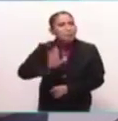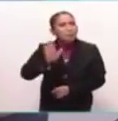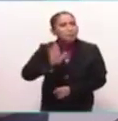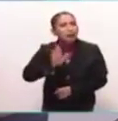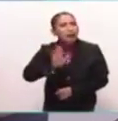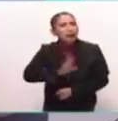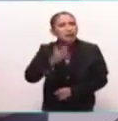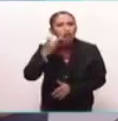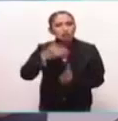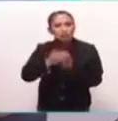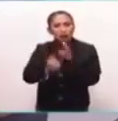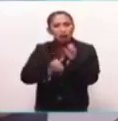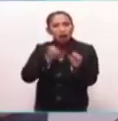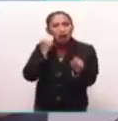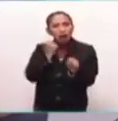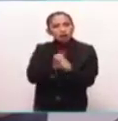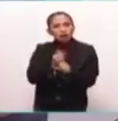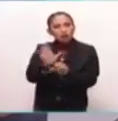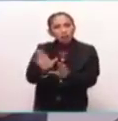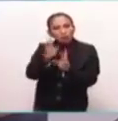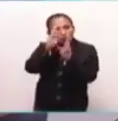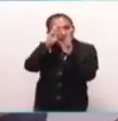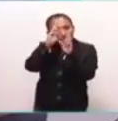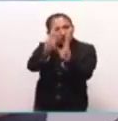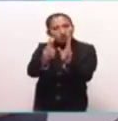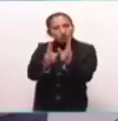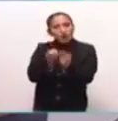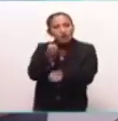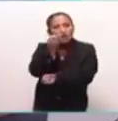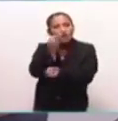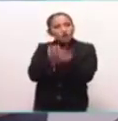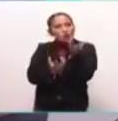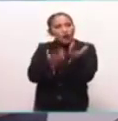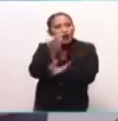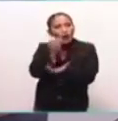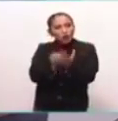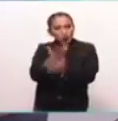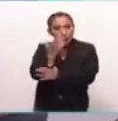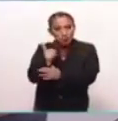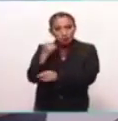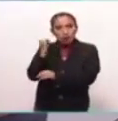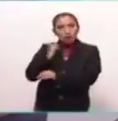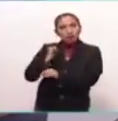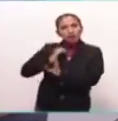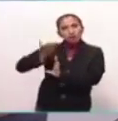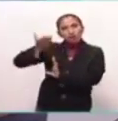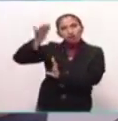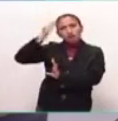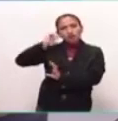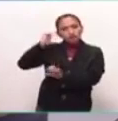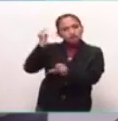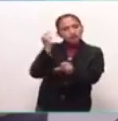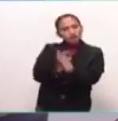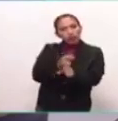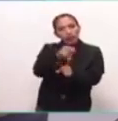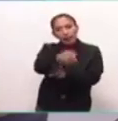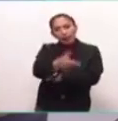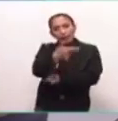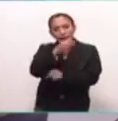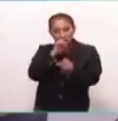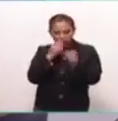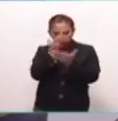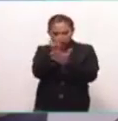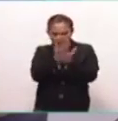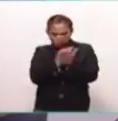tenemos dos mil años de un culto al Fuego Nuevo, porque arqueológicamente hemos encontrado glifos